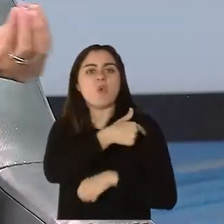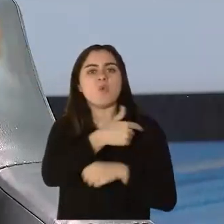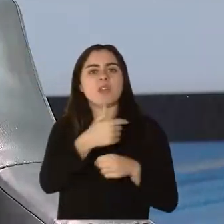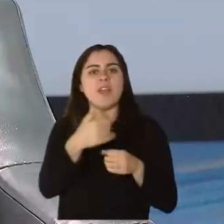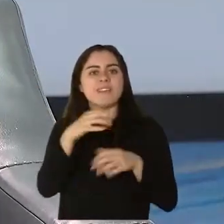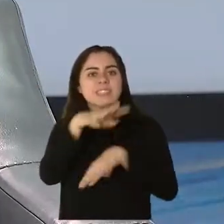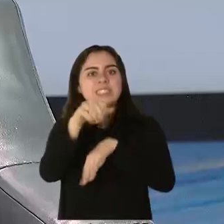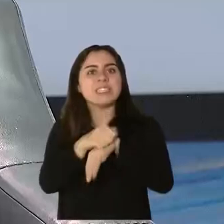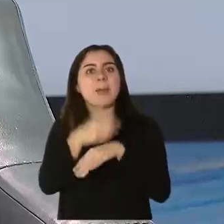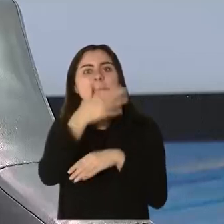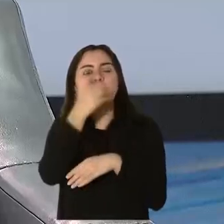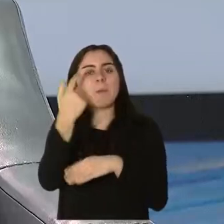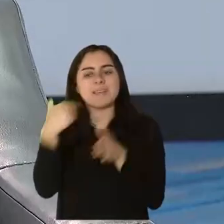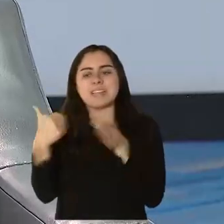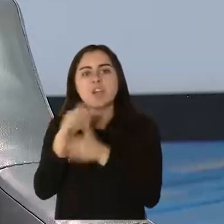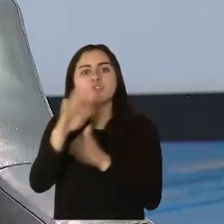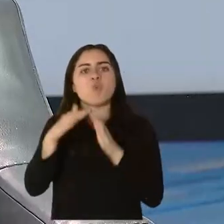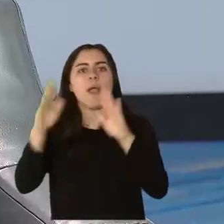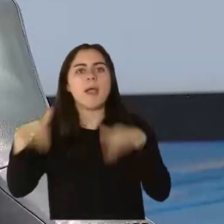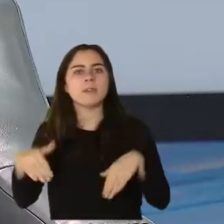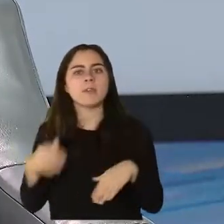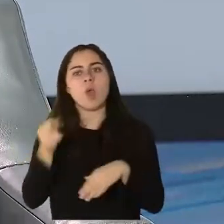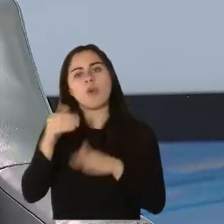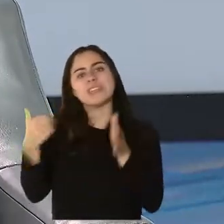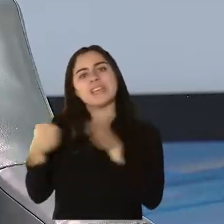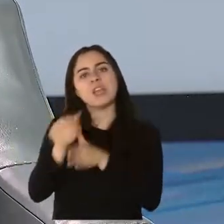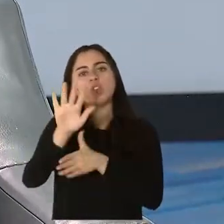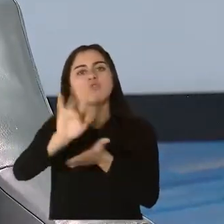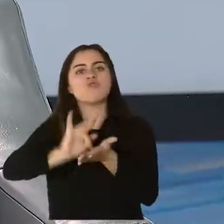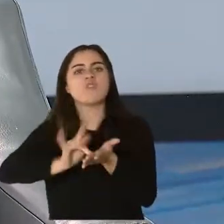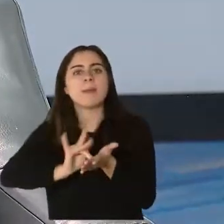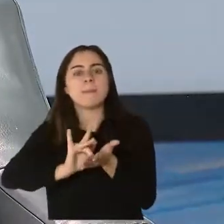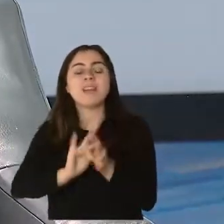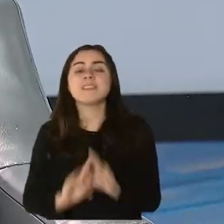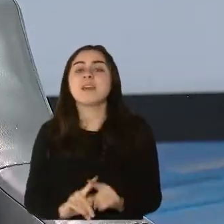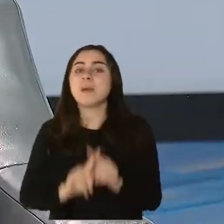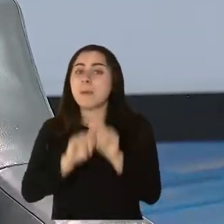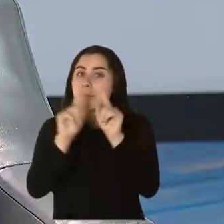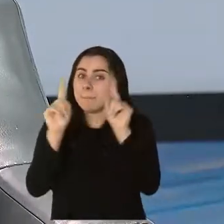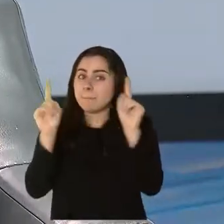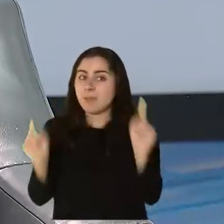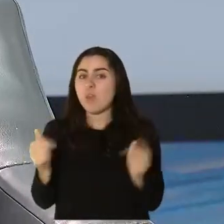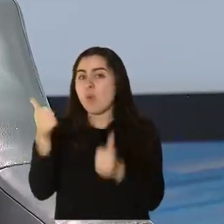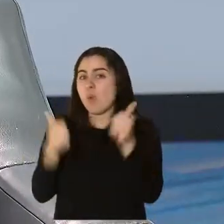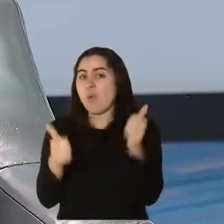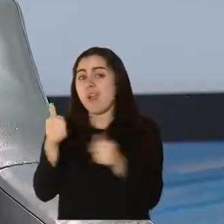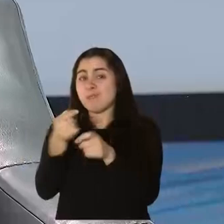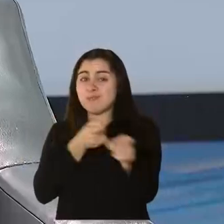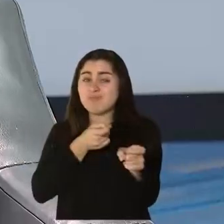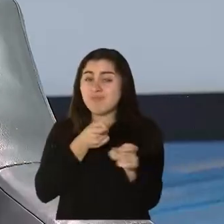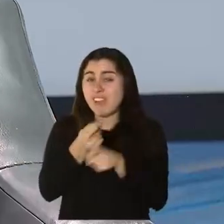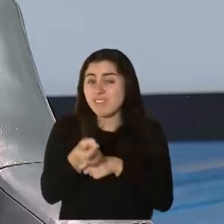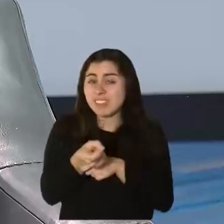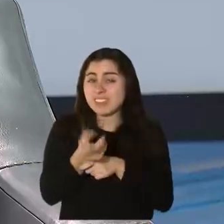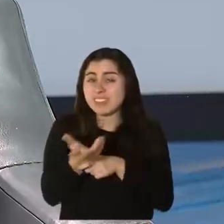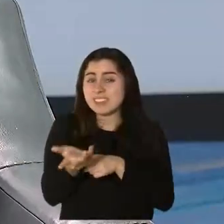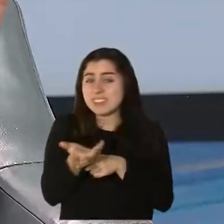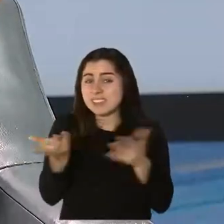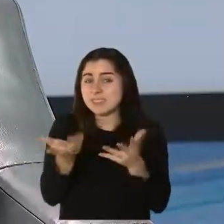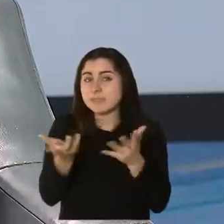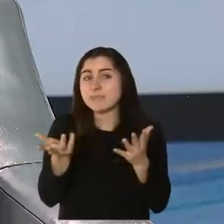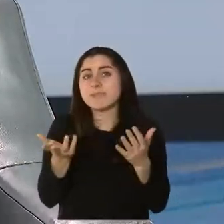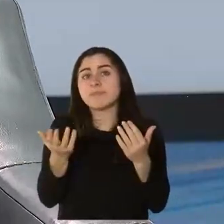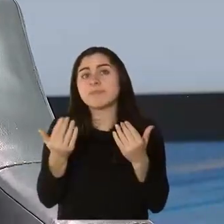donde busca sus medicinas. No obstante, el factor limitante aquí, aunque hay sobre